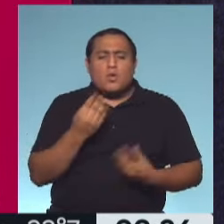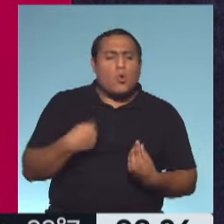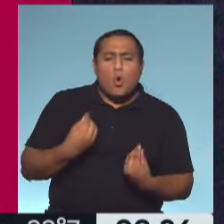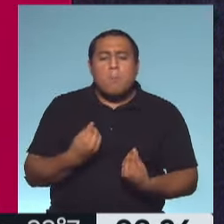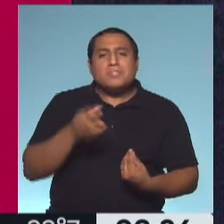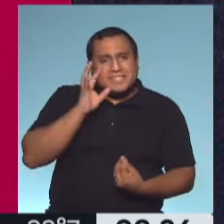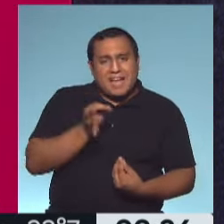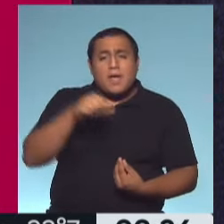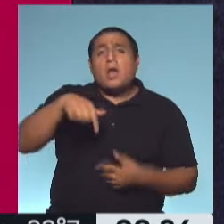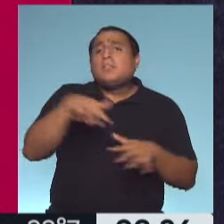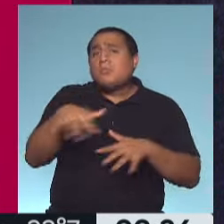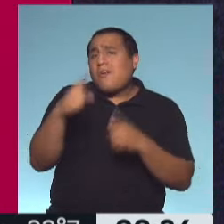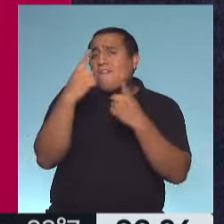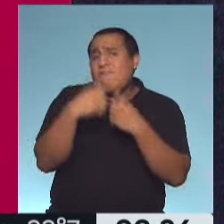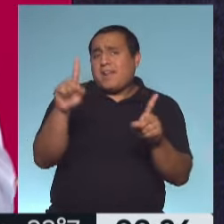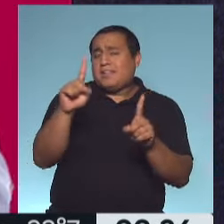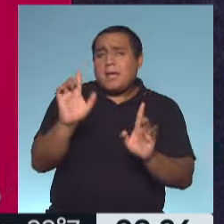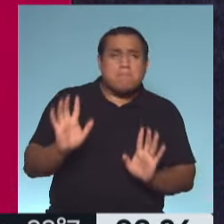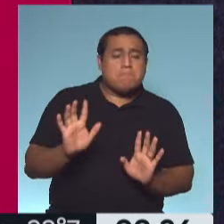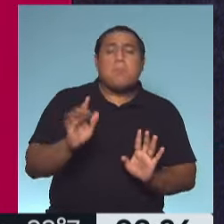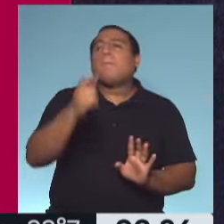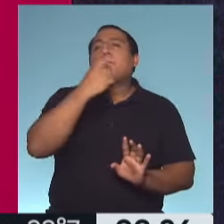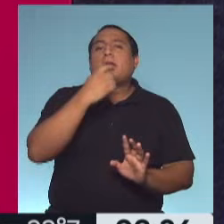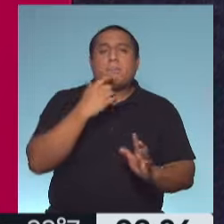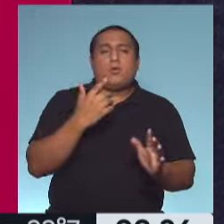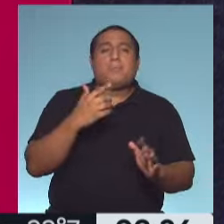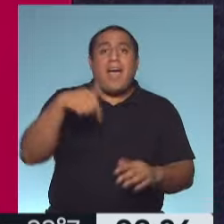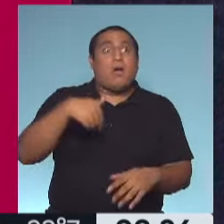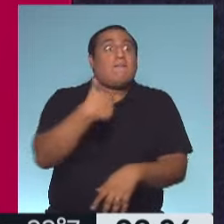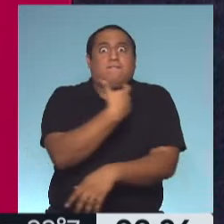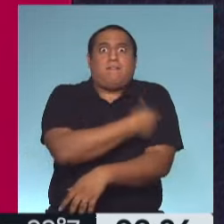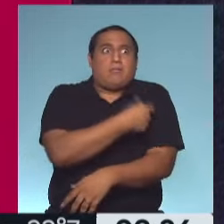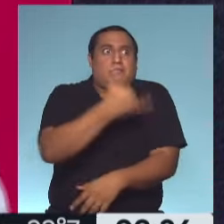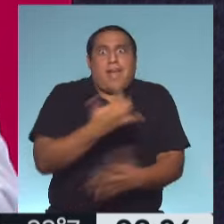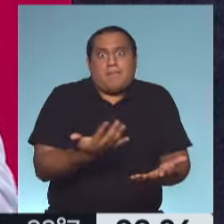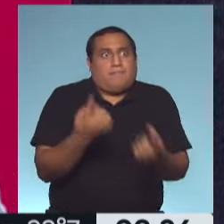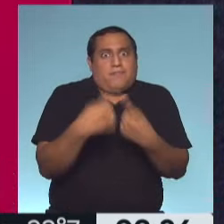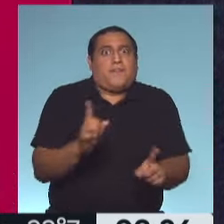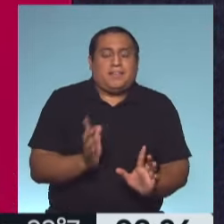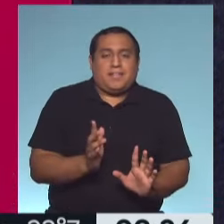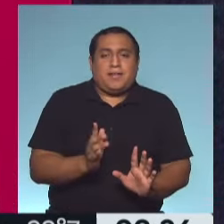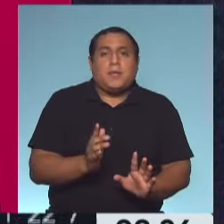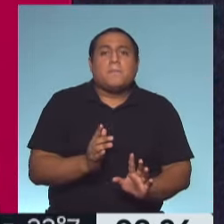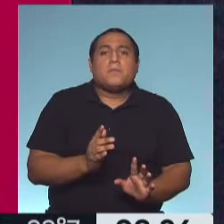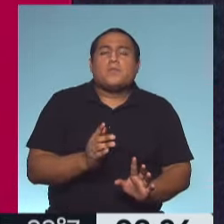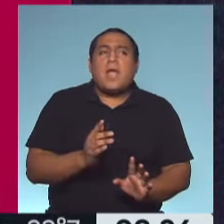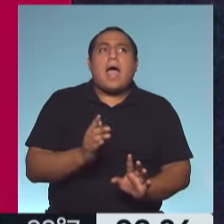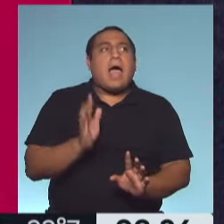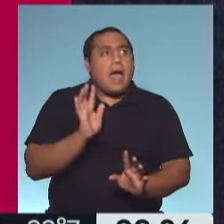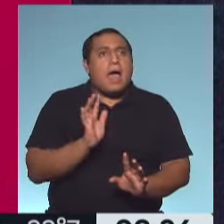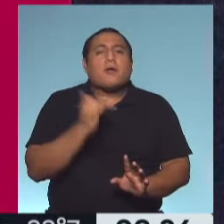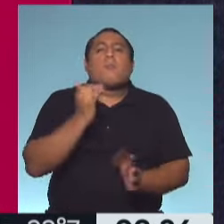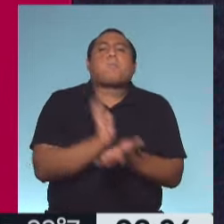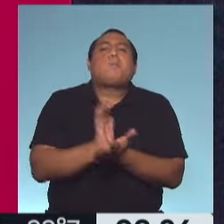una situación completamente diferente con respecto, por ejemplo, a la vacunación. ¿No? Como que tenemos otras